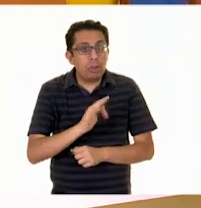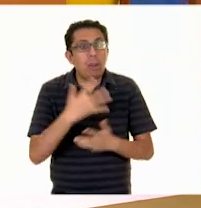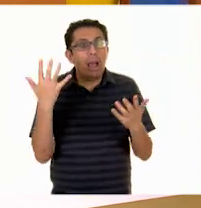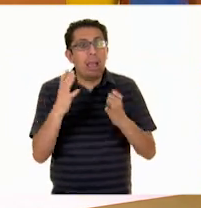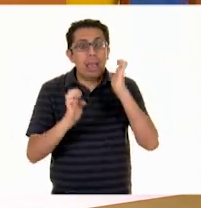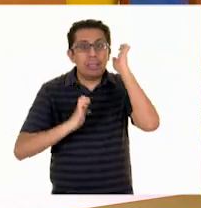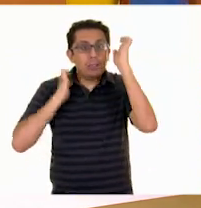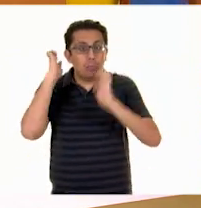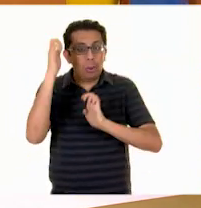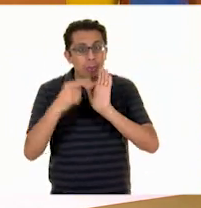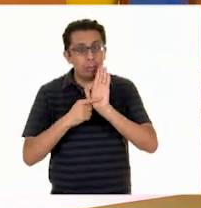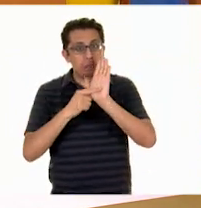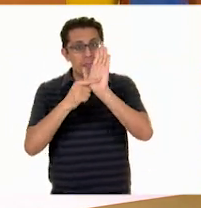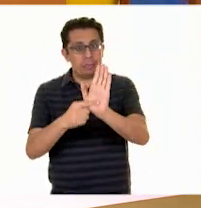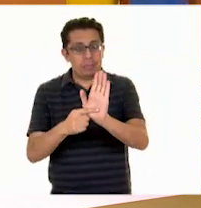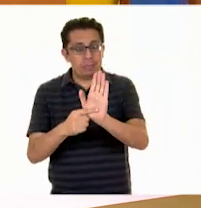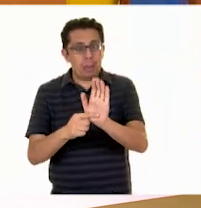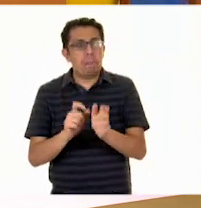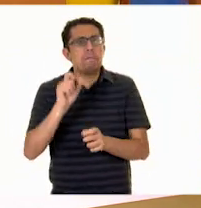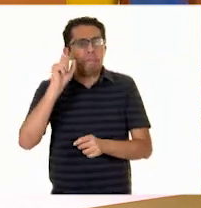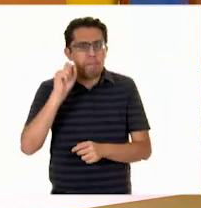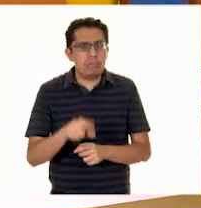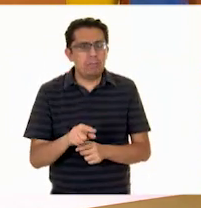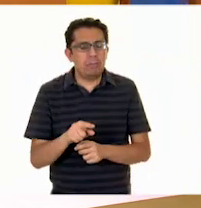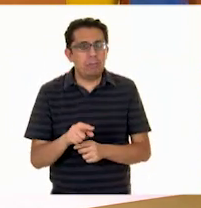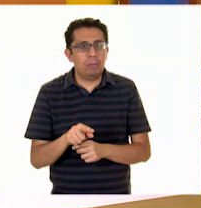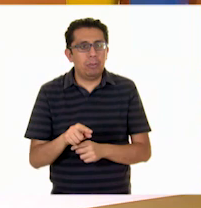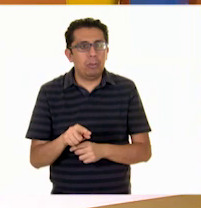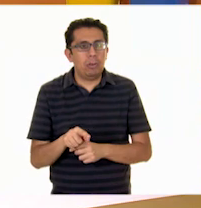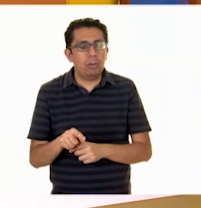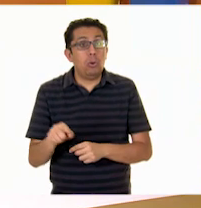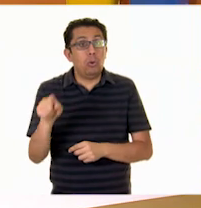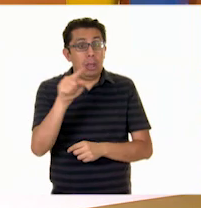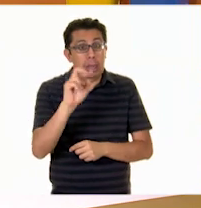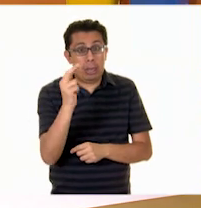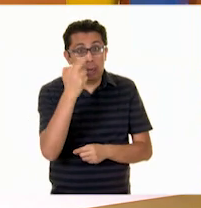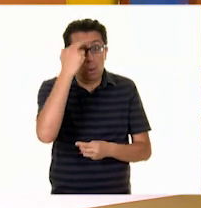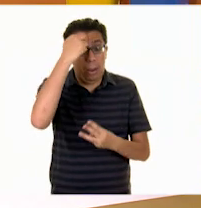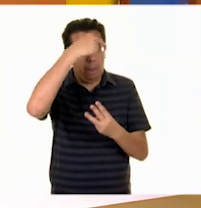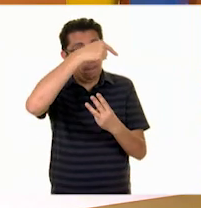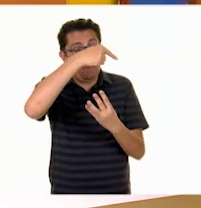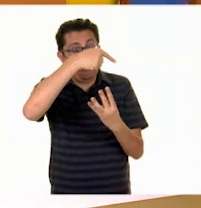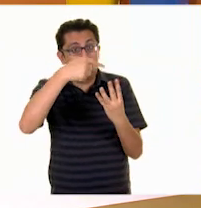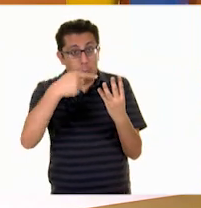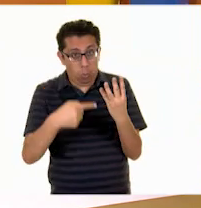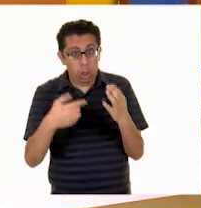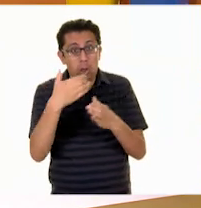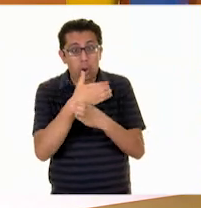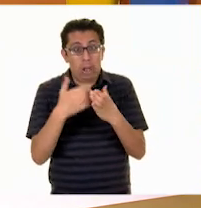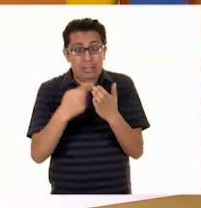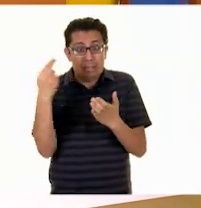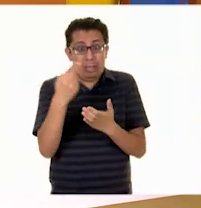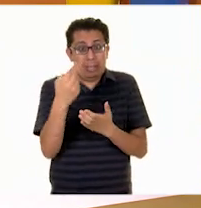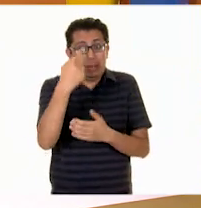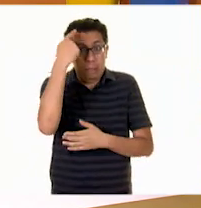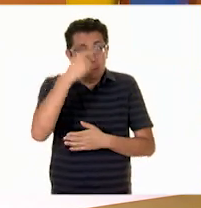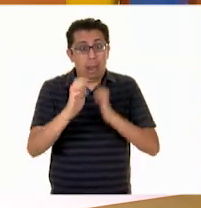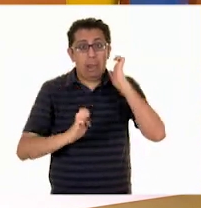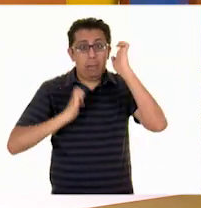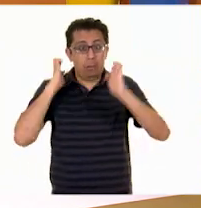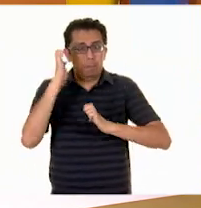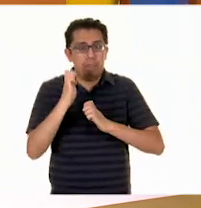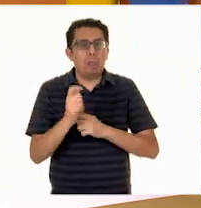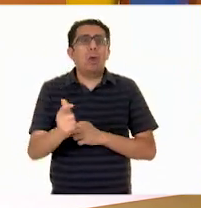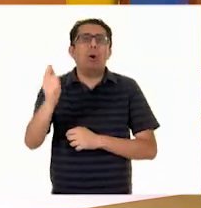exposiciones. Y también, pues, que no pierdan los cuatro elementos que nos dijeron para poner nuestra exposición. Y